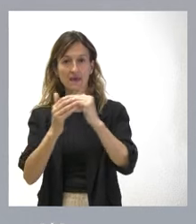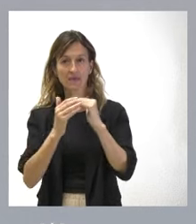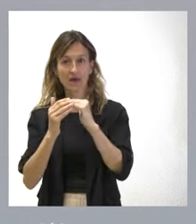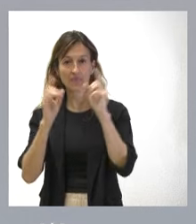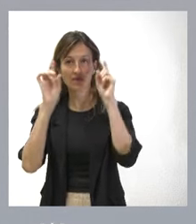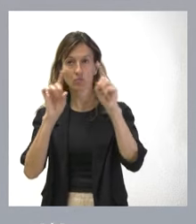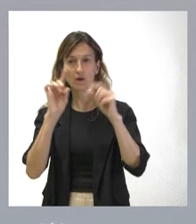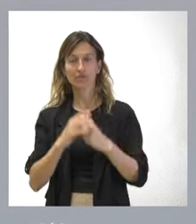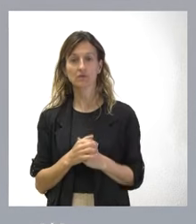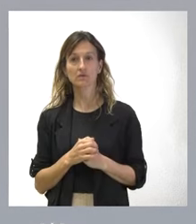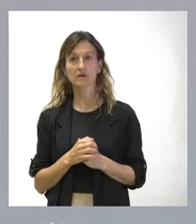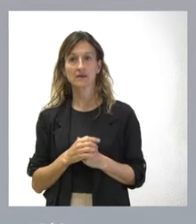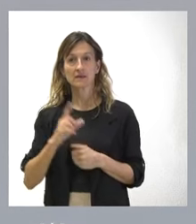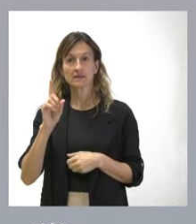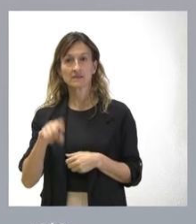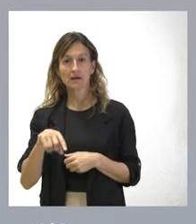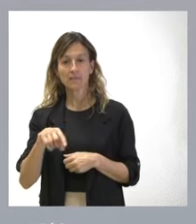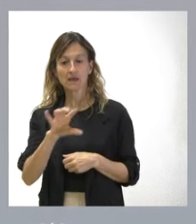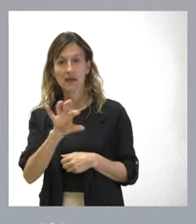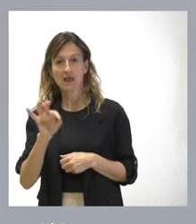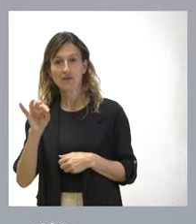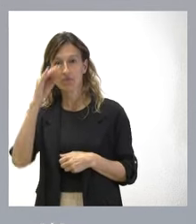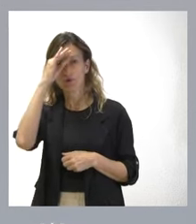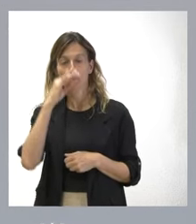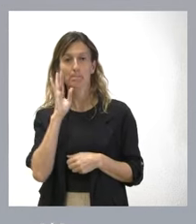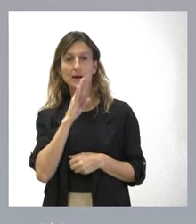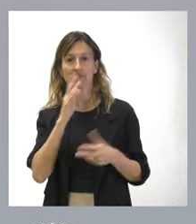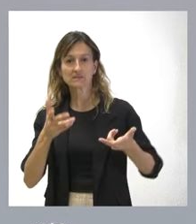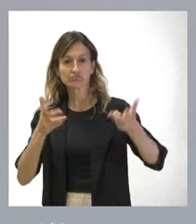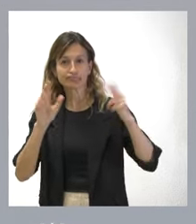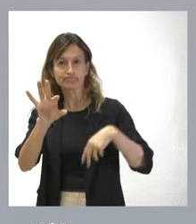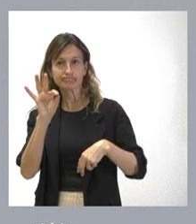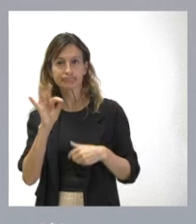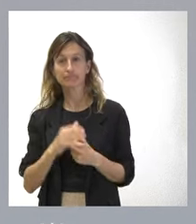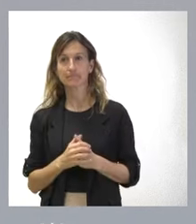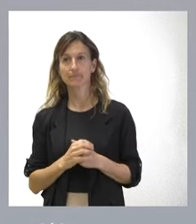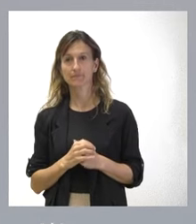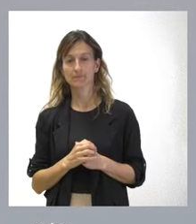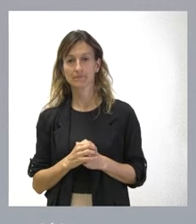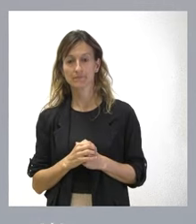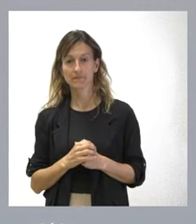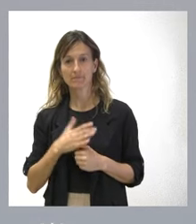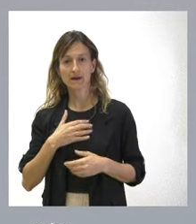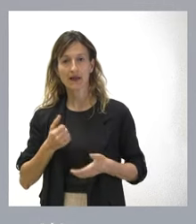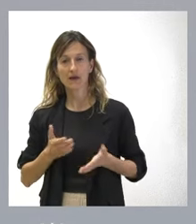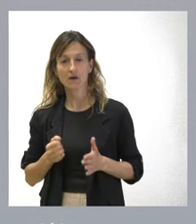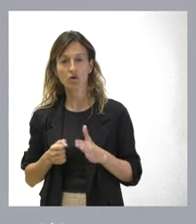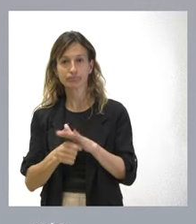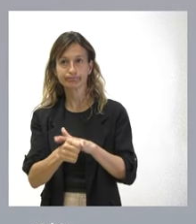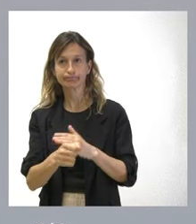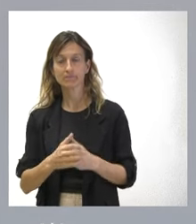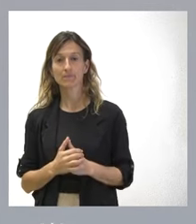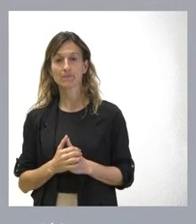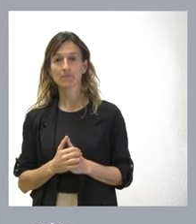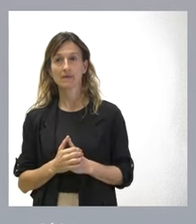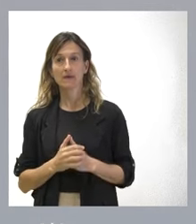la educación, pero también la libertad de elección por parte de padres y madres sobre los centros a los que quieren llevar a sus hijos en